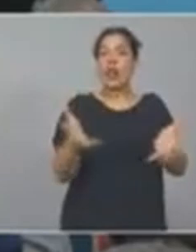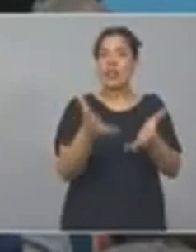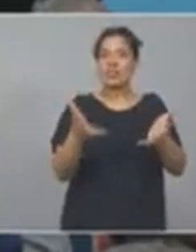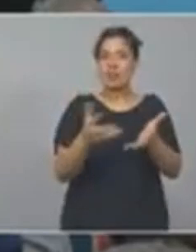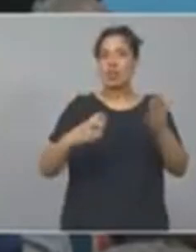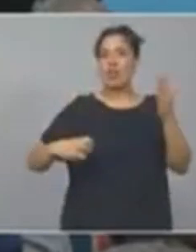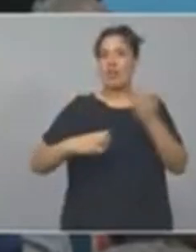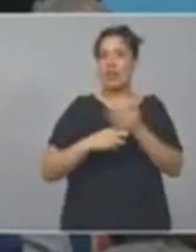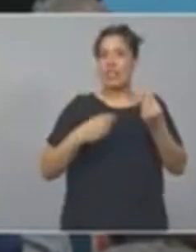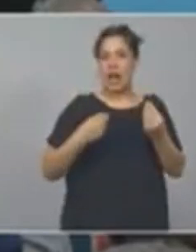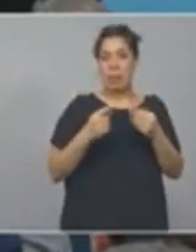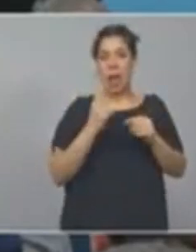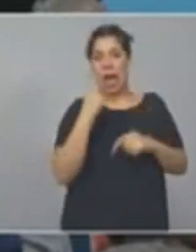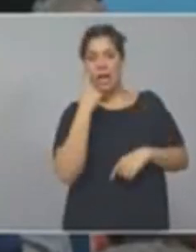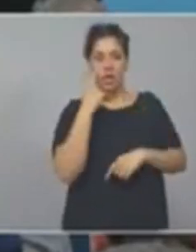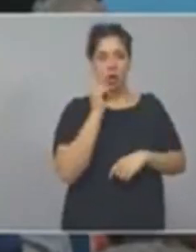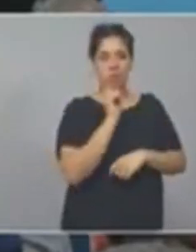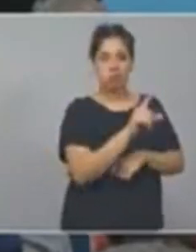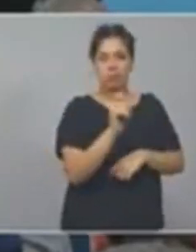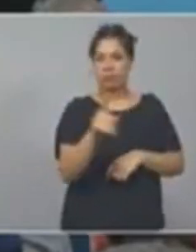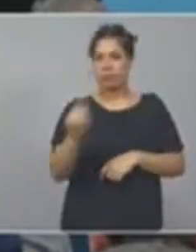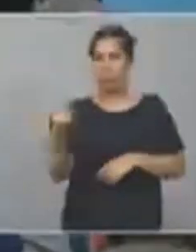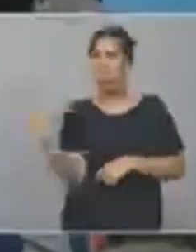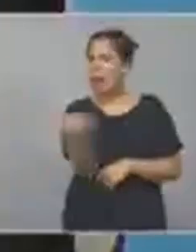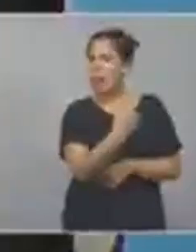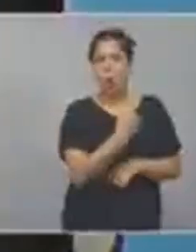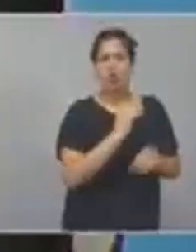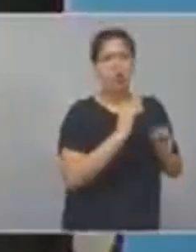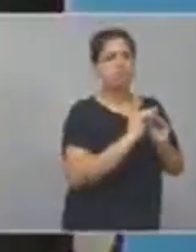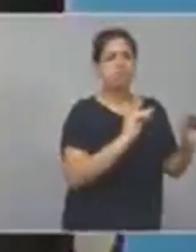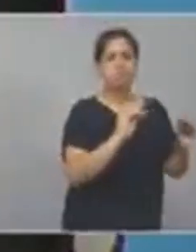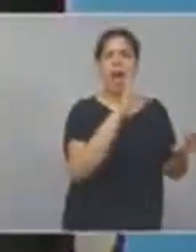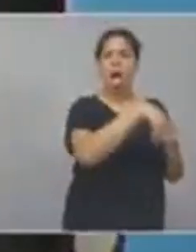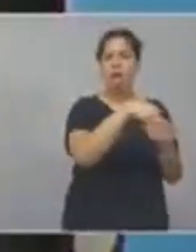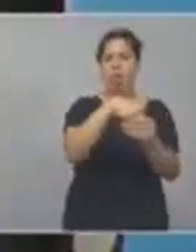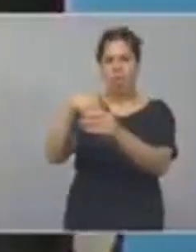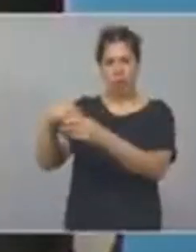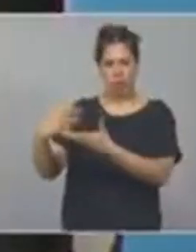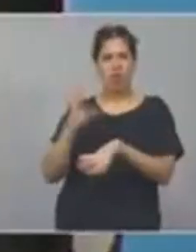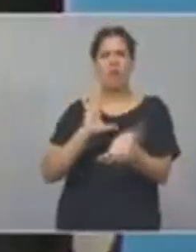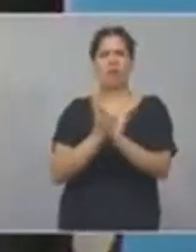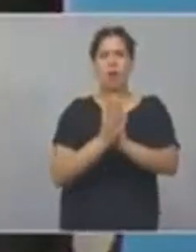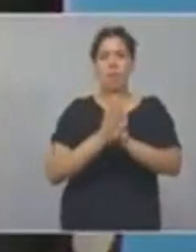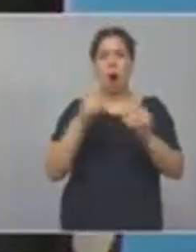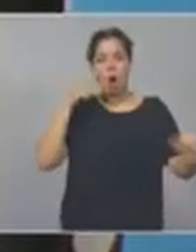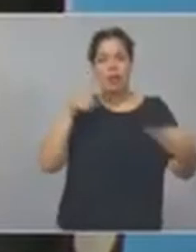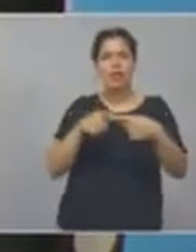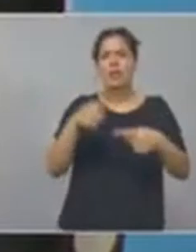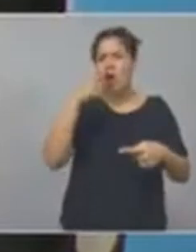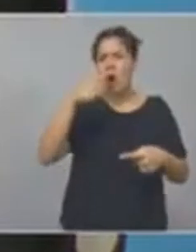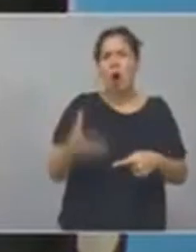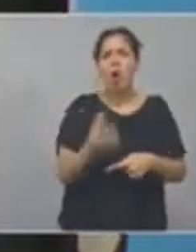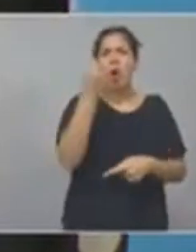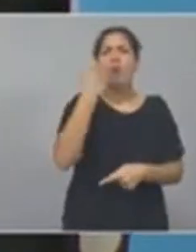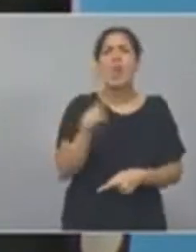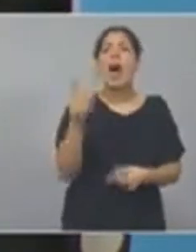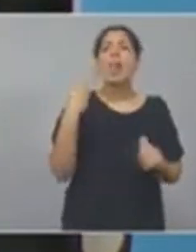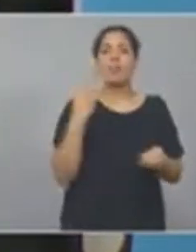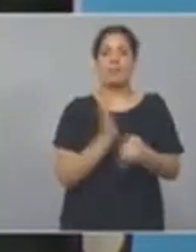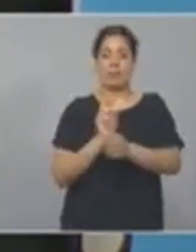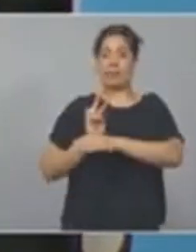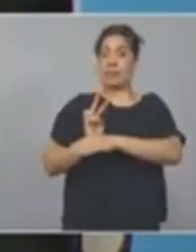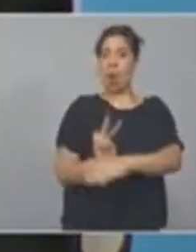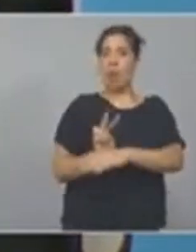tenía como objetivo directo fortalecer la seguridad en la provincia de Buenos Aires. Cuando llegamos